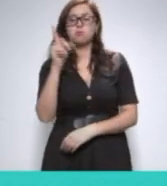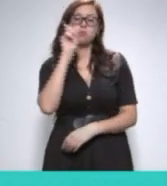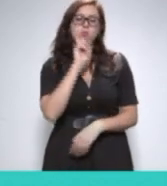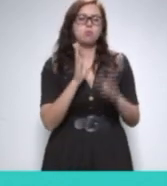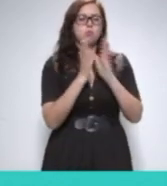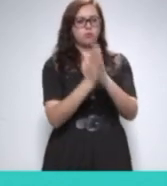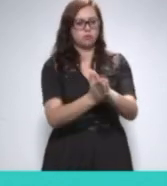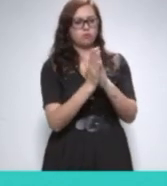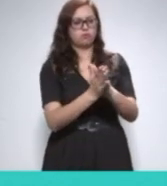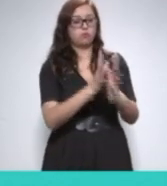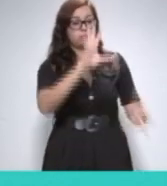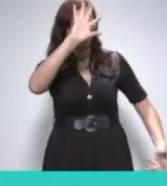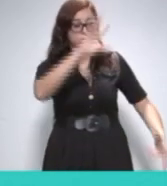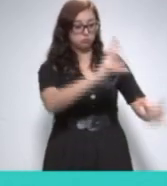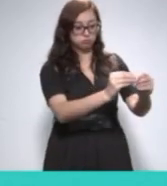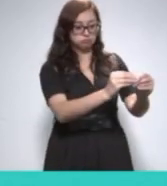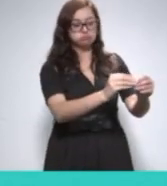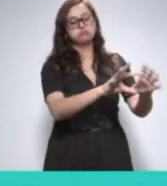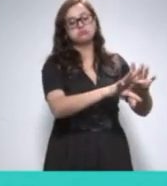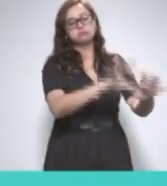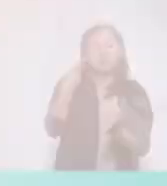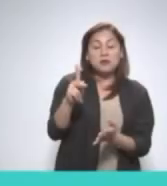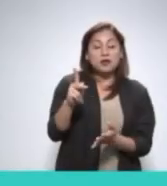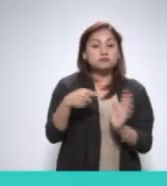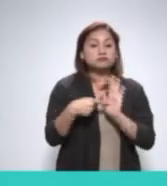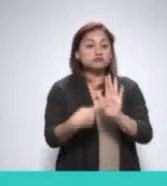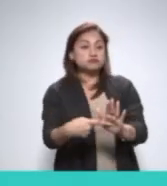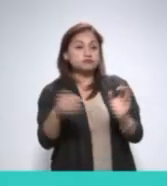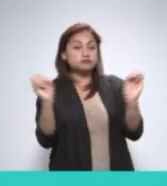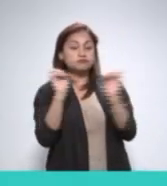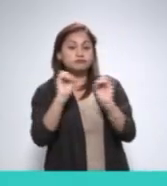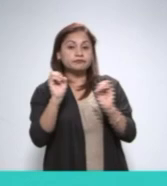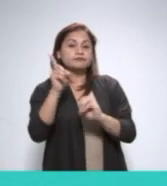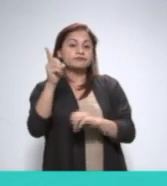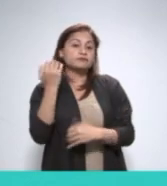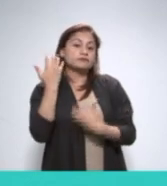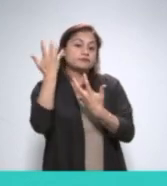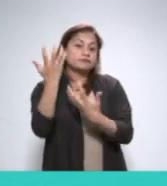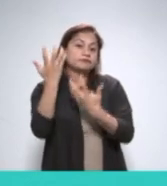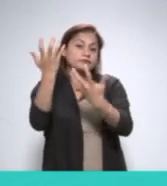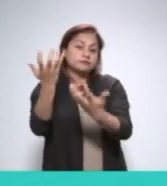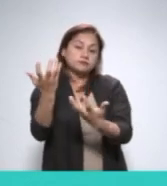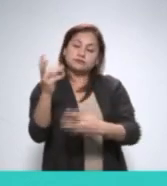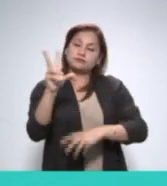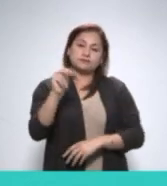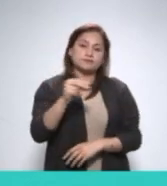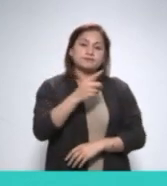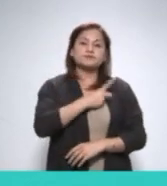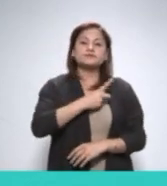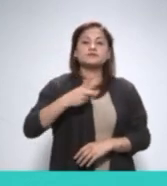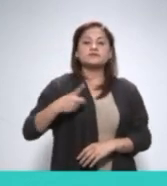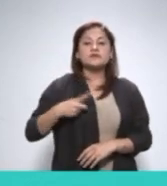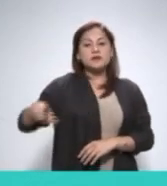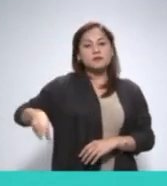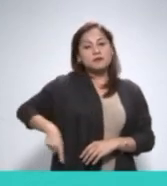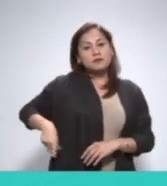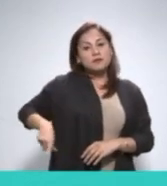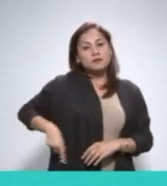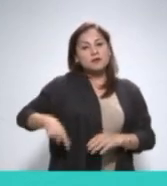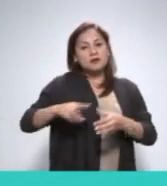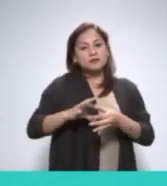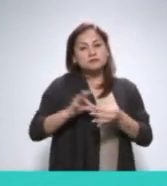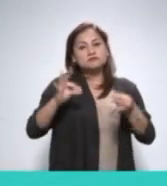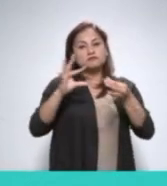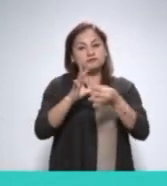acta debidamente fundada y motivada respecto a la incompetencia. La información pública permitirá poner una cifra clara y concreta